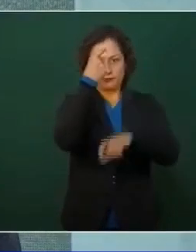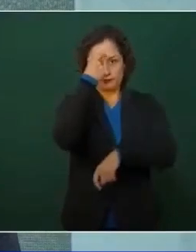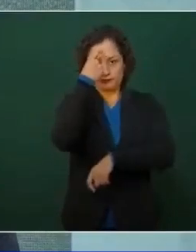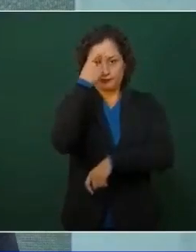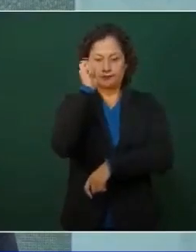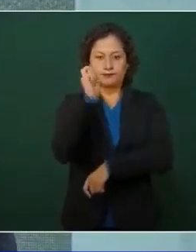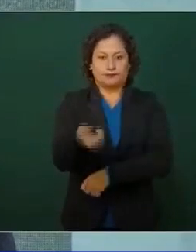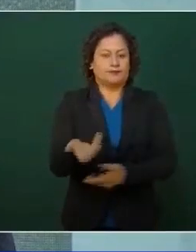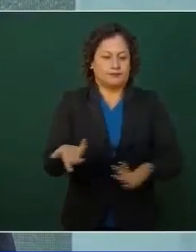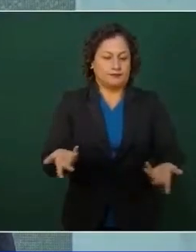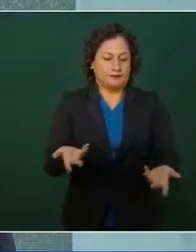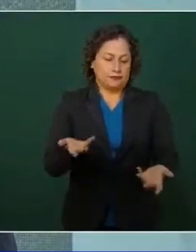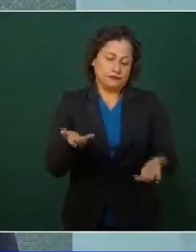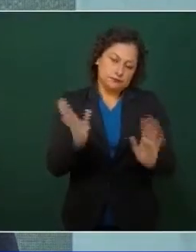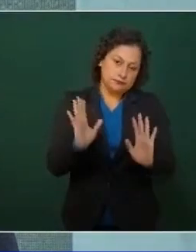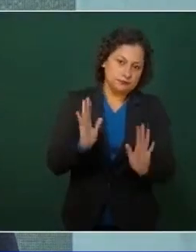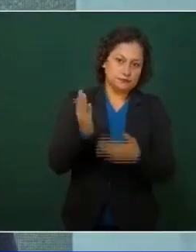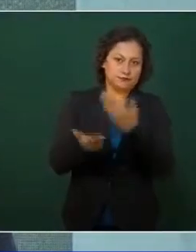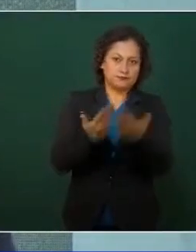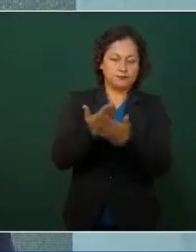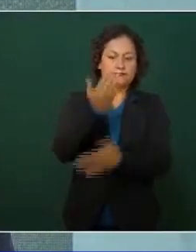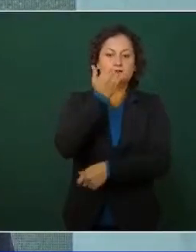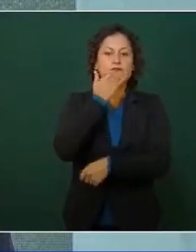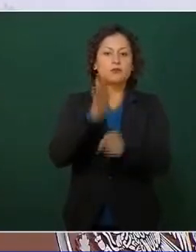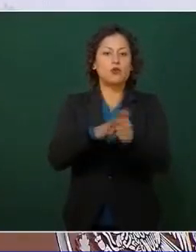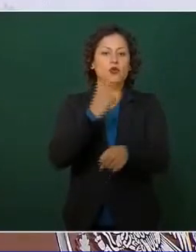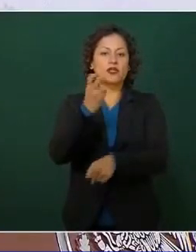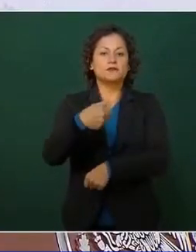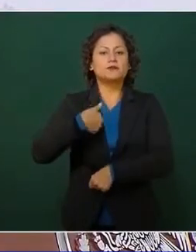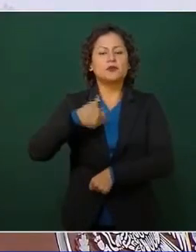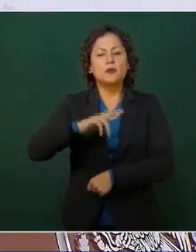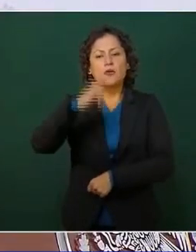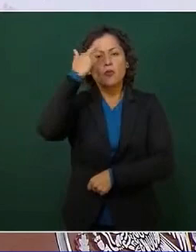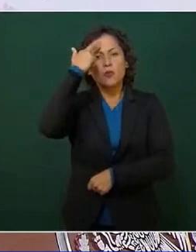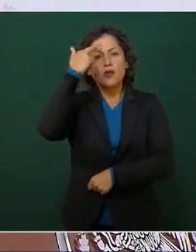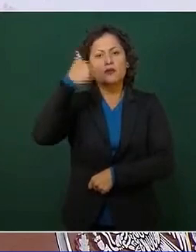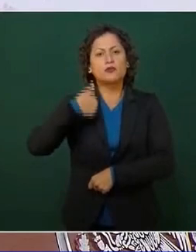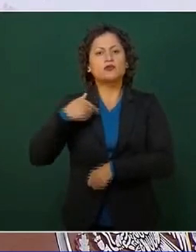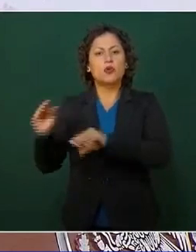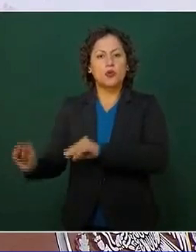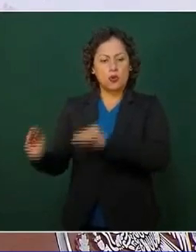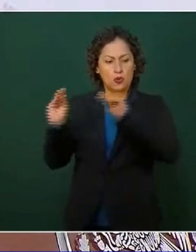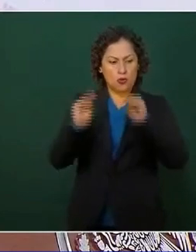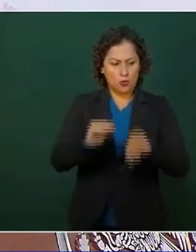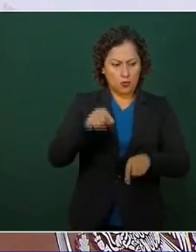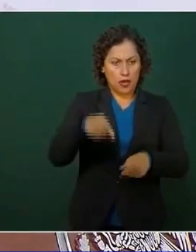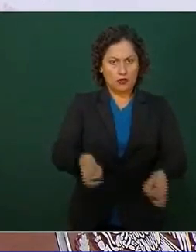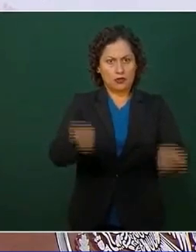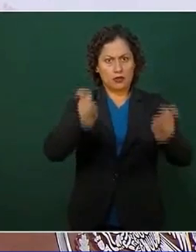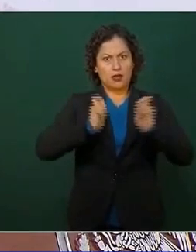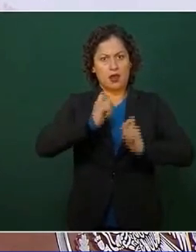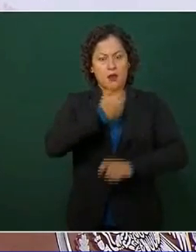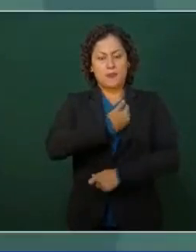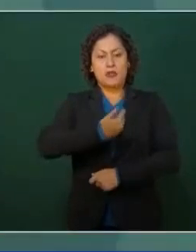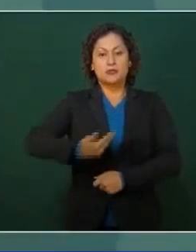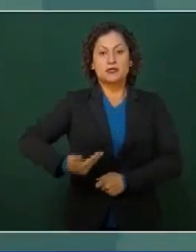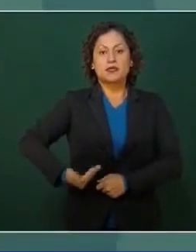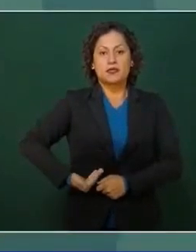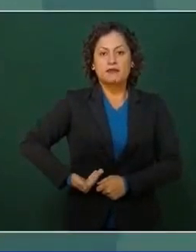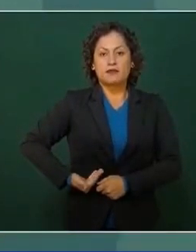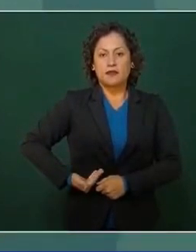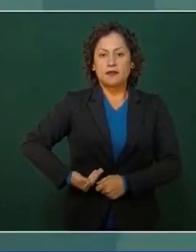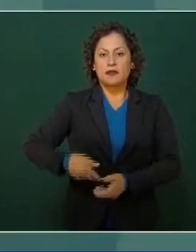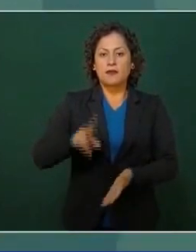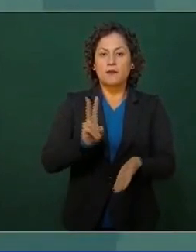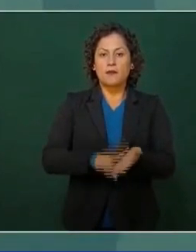presidencia costaba mantener la presidencia de la República tres